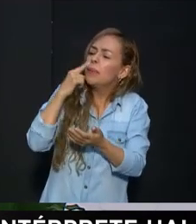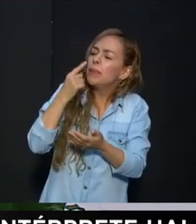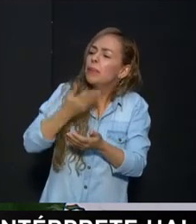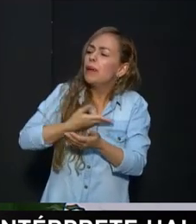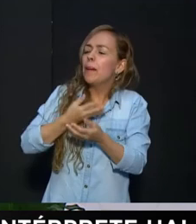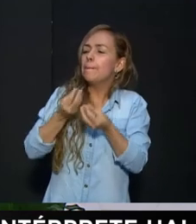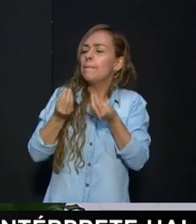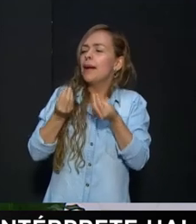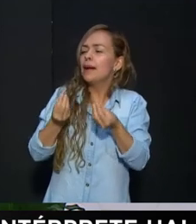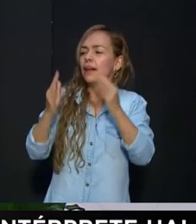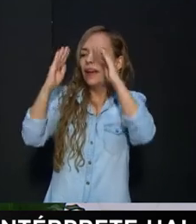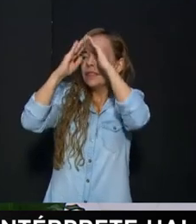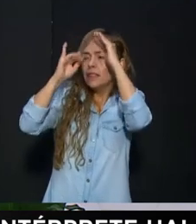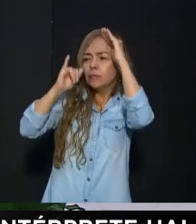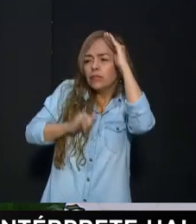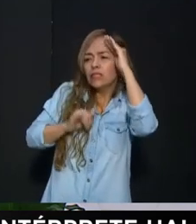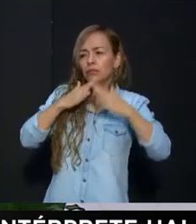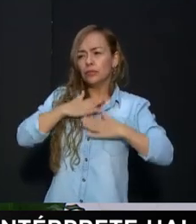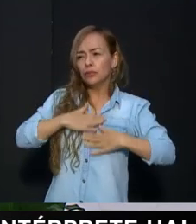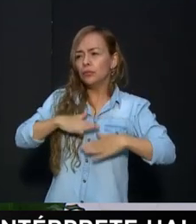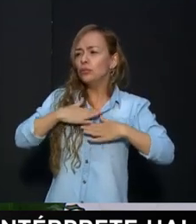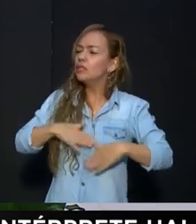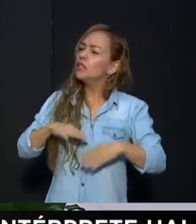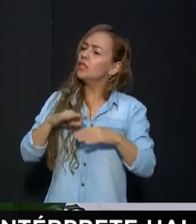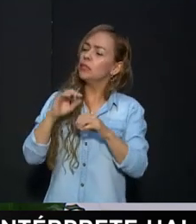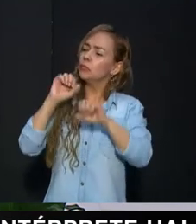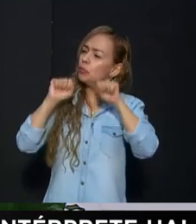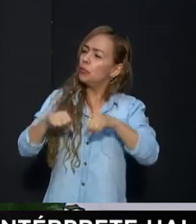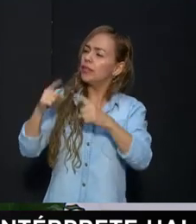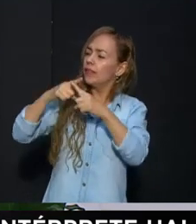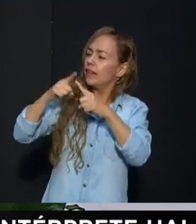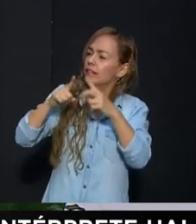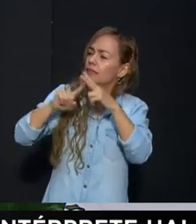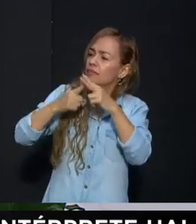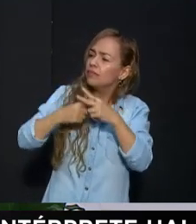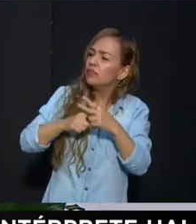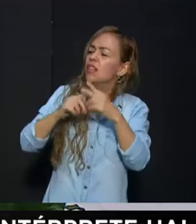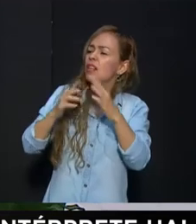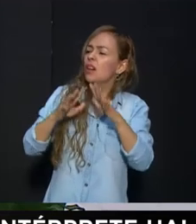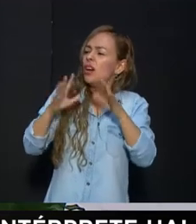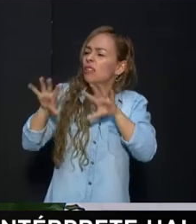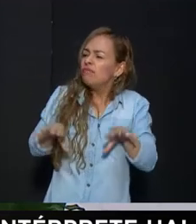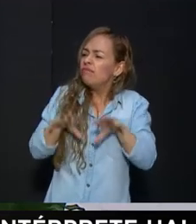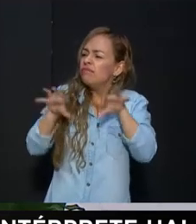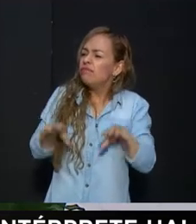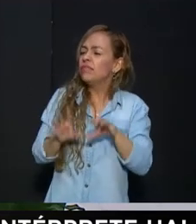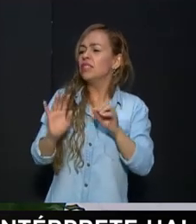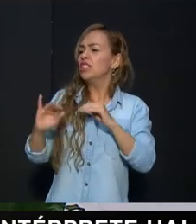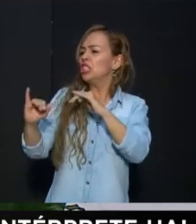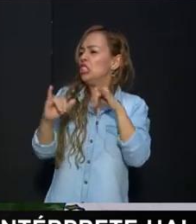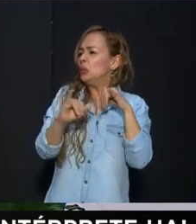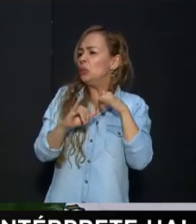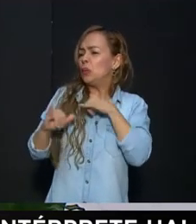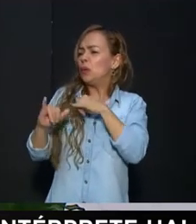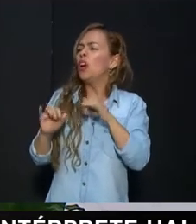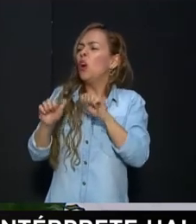confinamiento Más tranquila Y puedan desarrollar Todas las actividades Y sentirse como En una educación inclusiva Donde sus niños Son igual Al